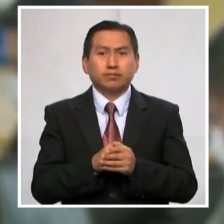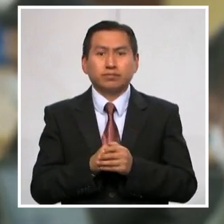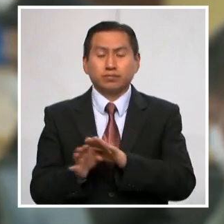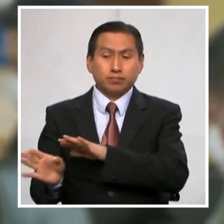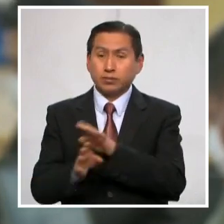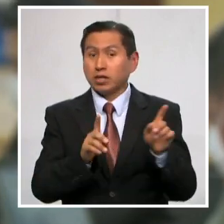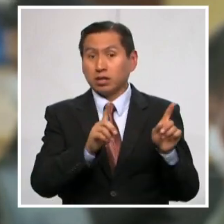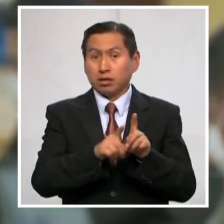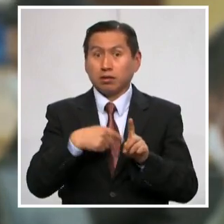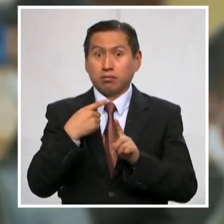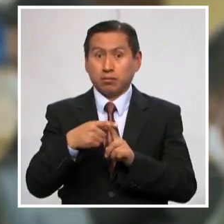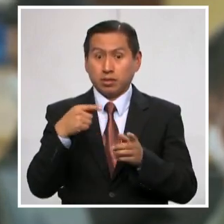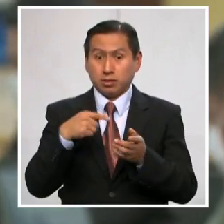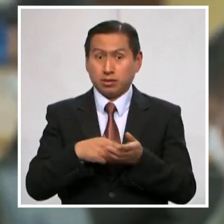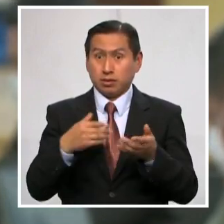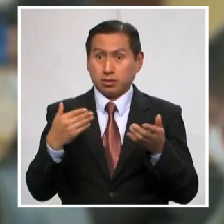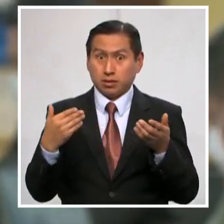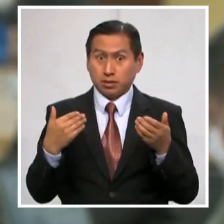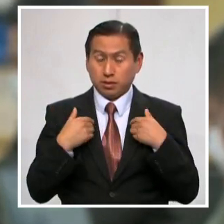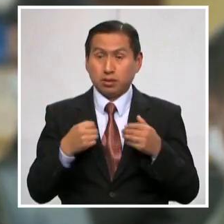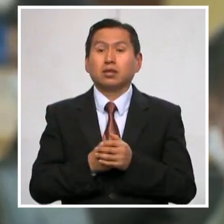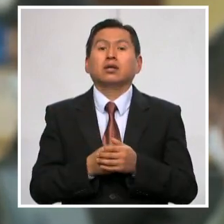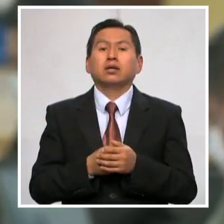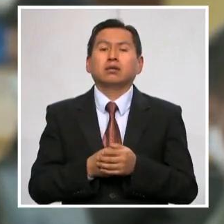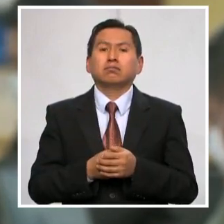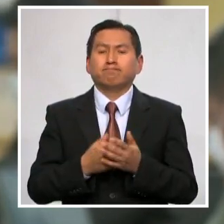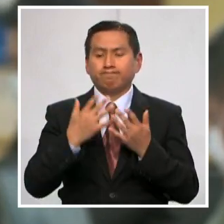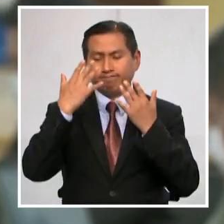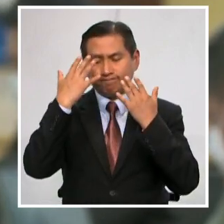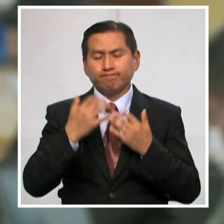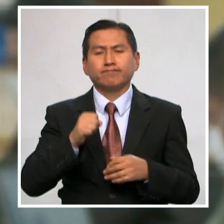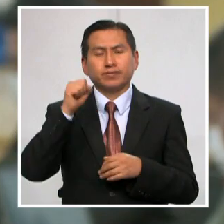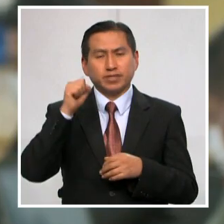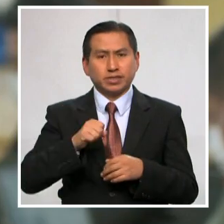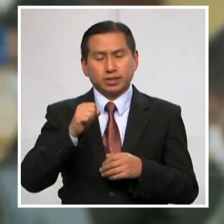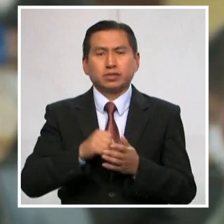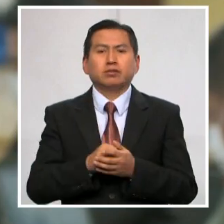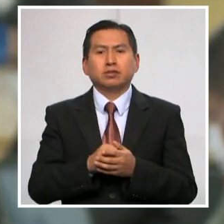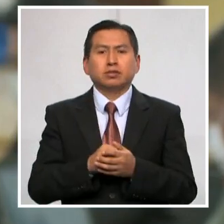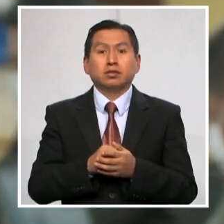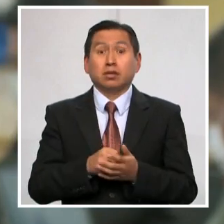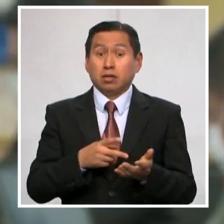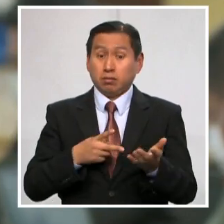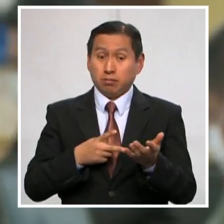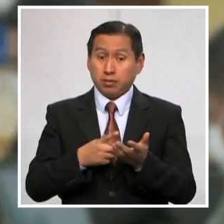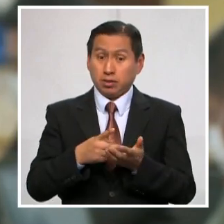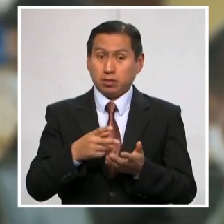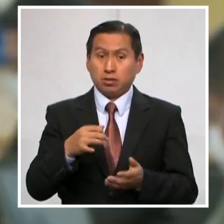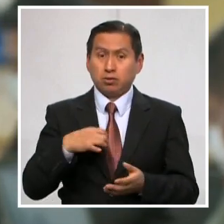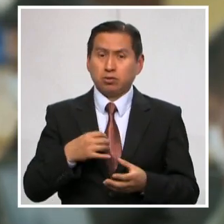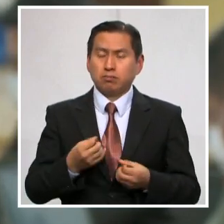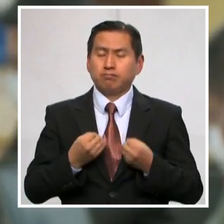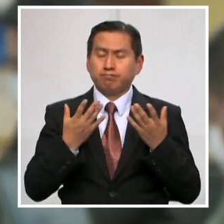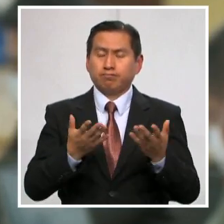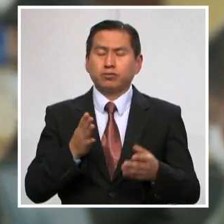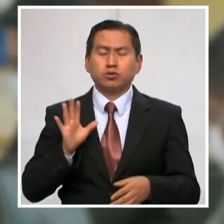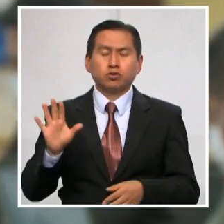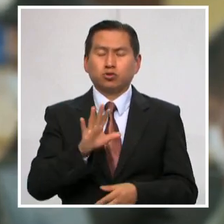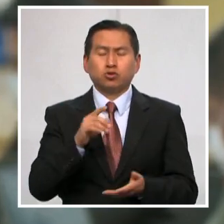esos avances, también hemos tenido tristezas que de modo sincero quiero compartir con ustedes.